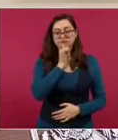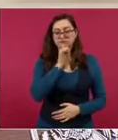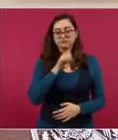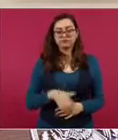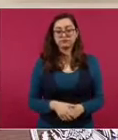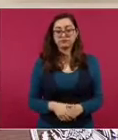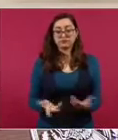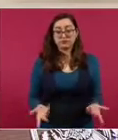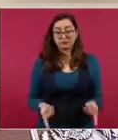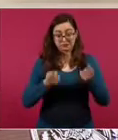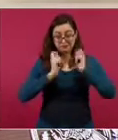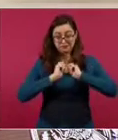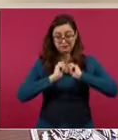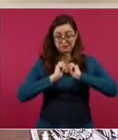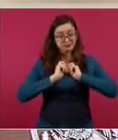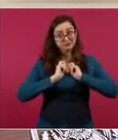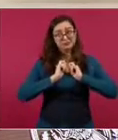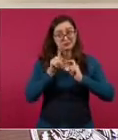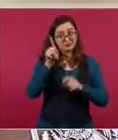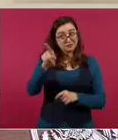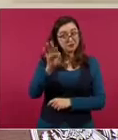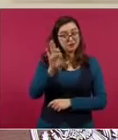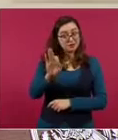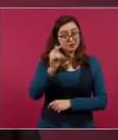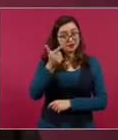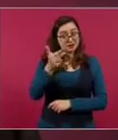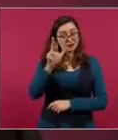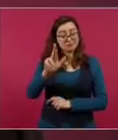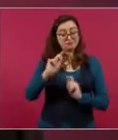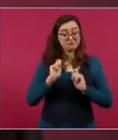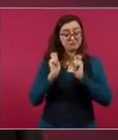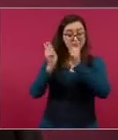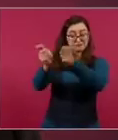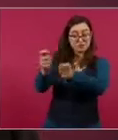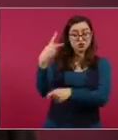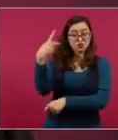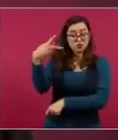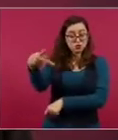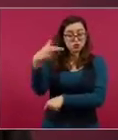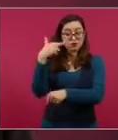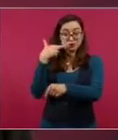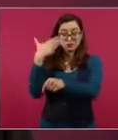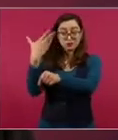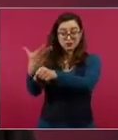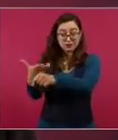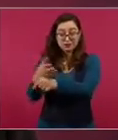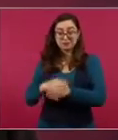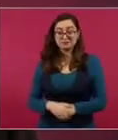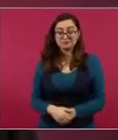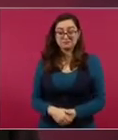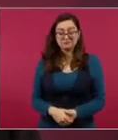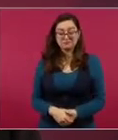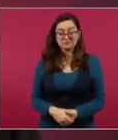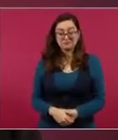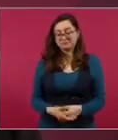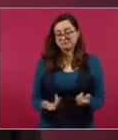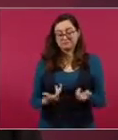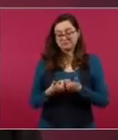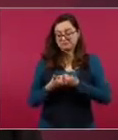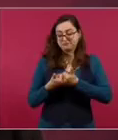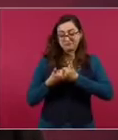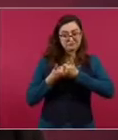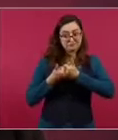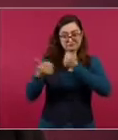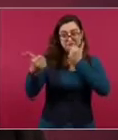Fiscalía y hay autonomía e independencia. Ellos son los que